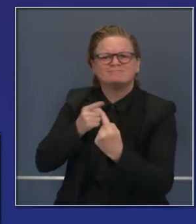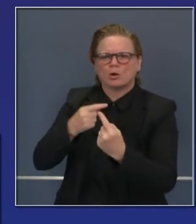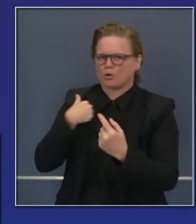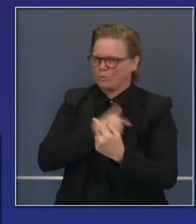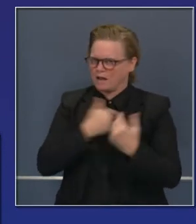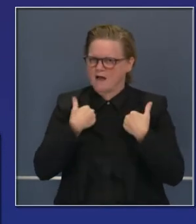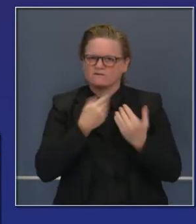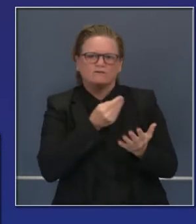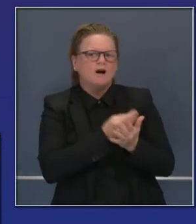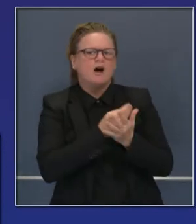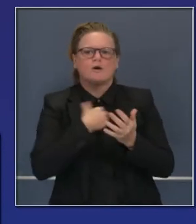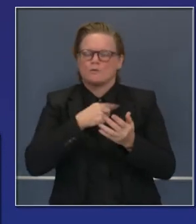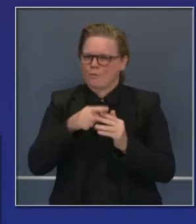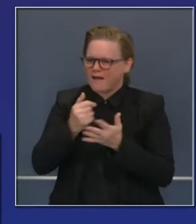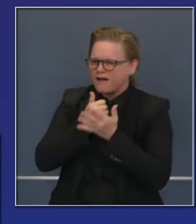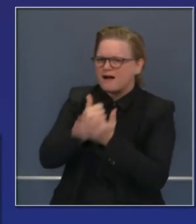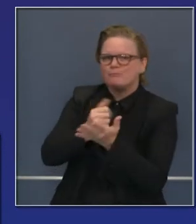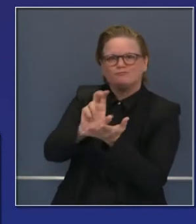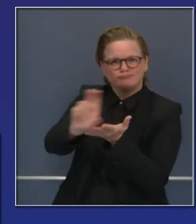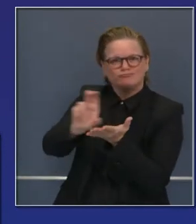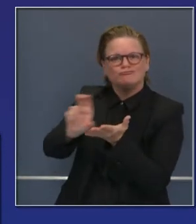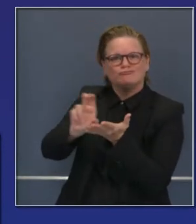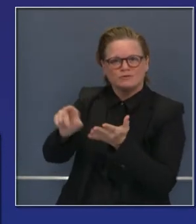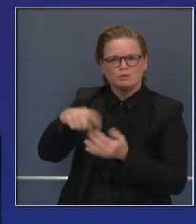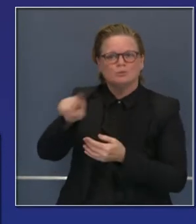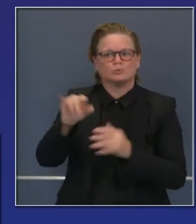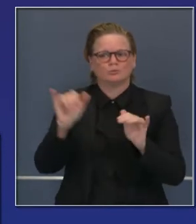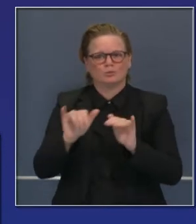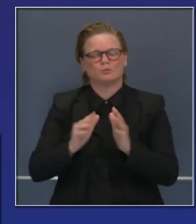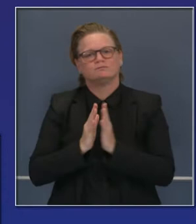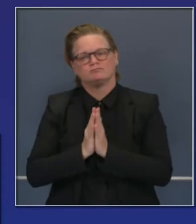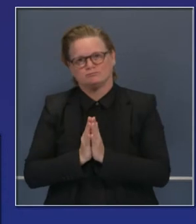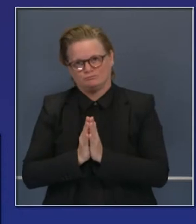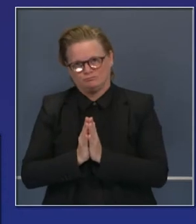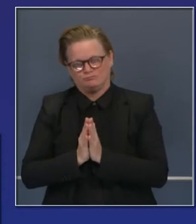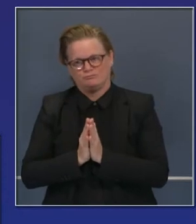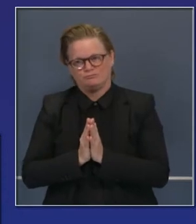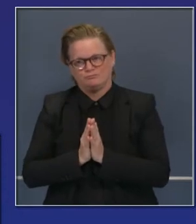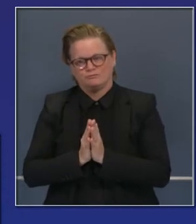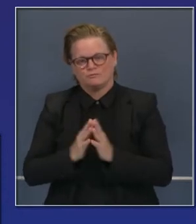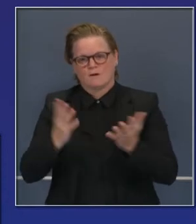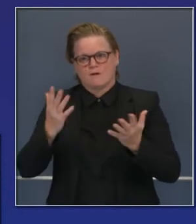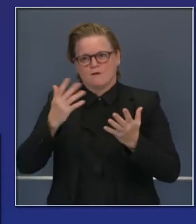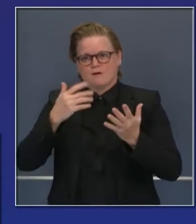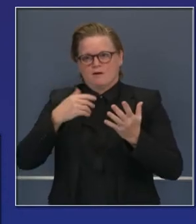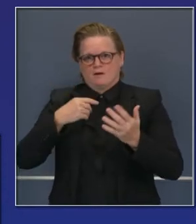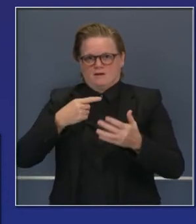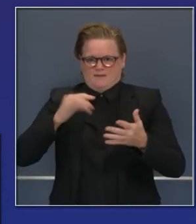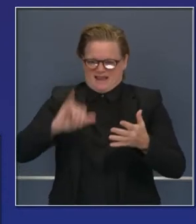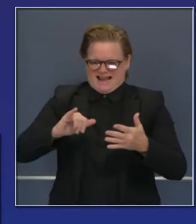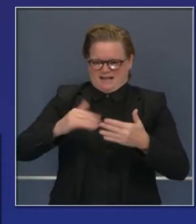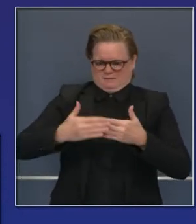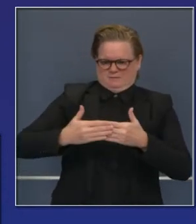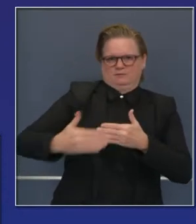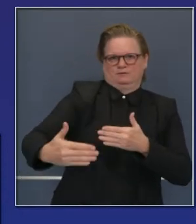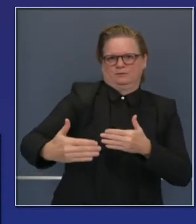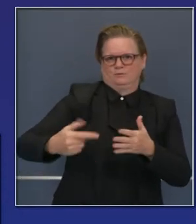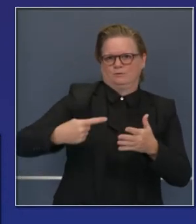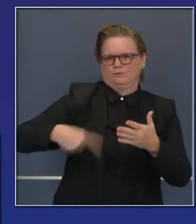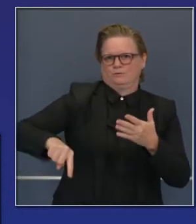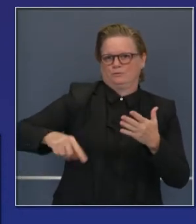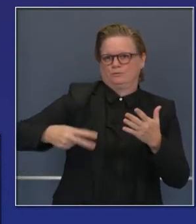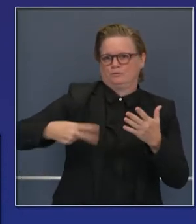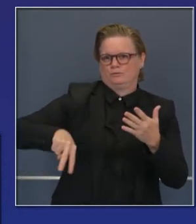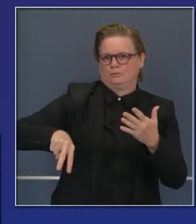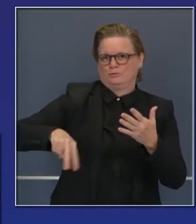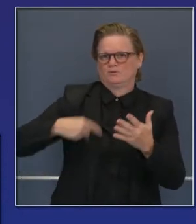dólares. En las próximas semanas, este programa será unido al programa que estamos